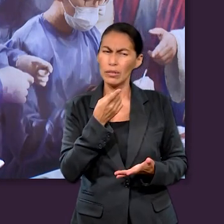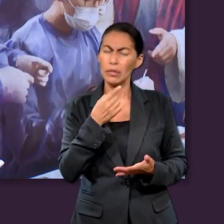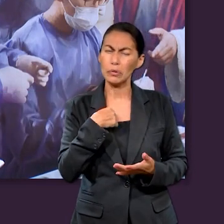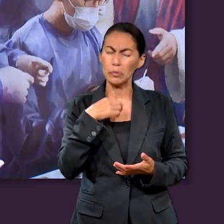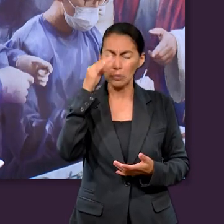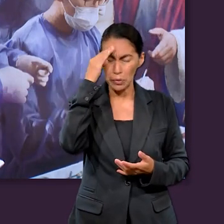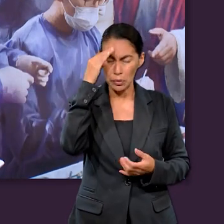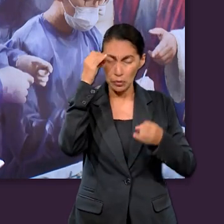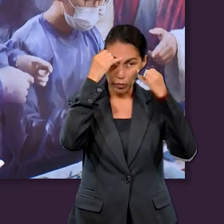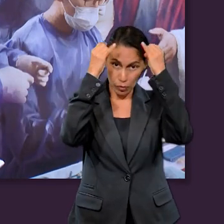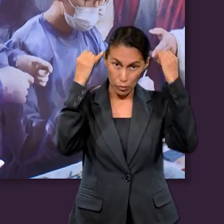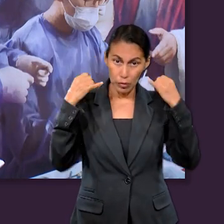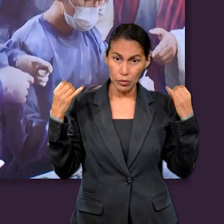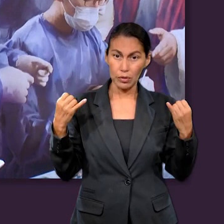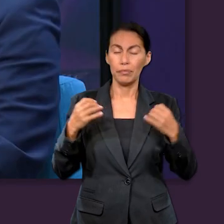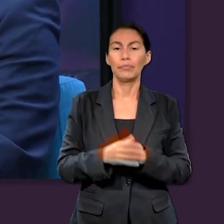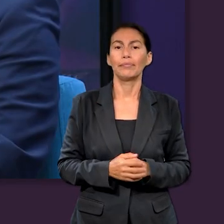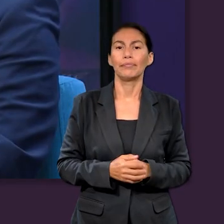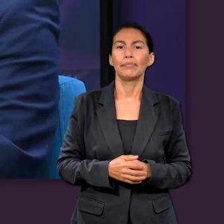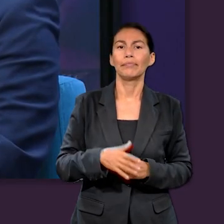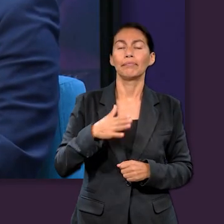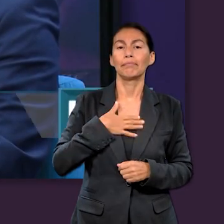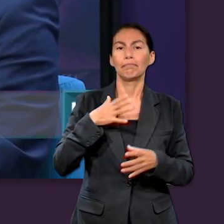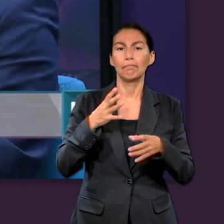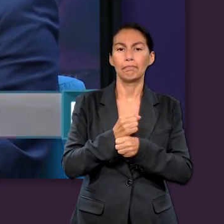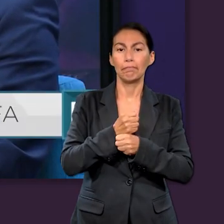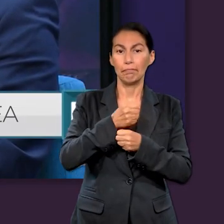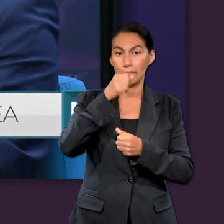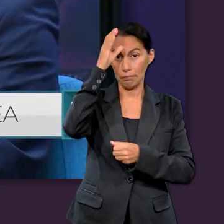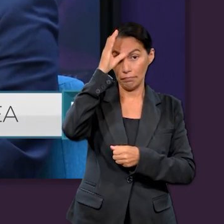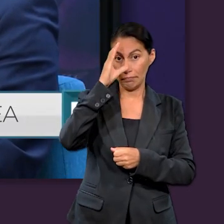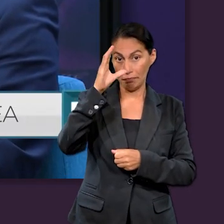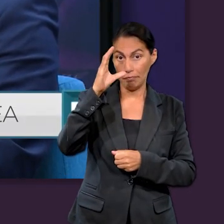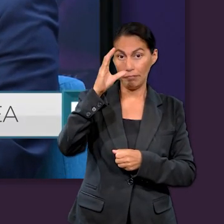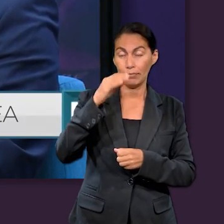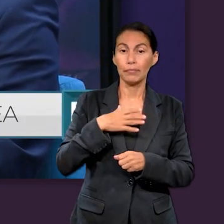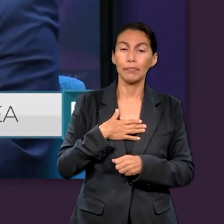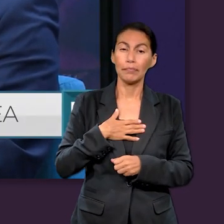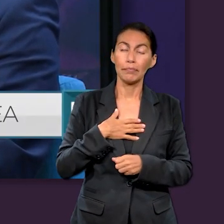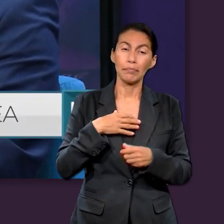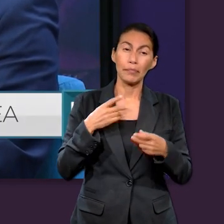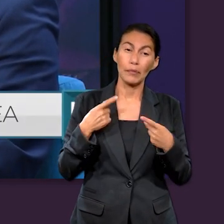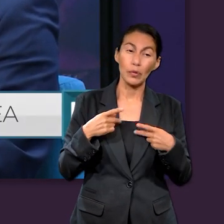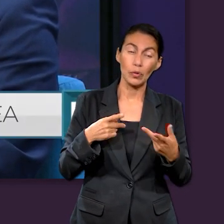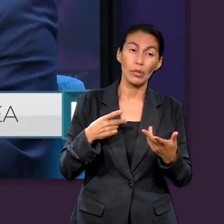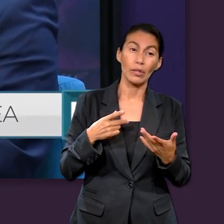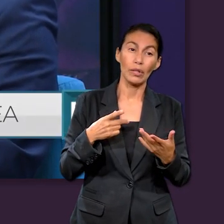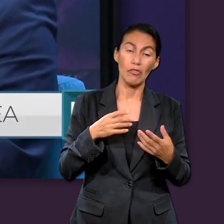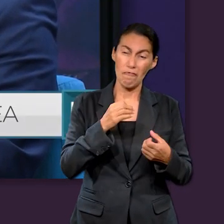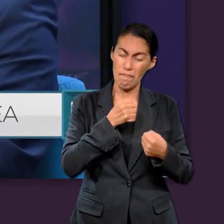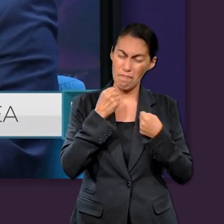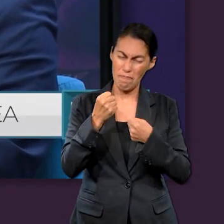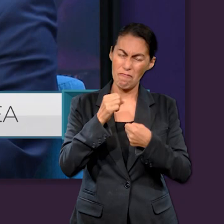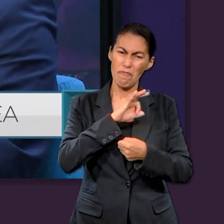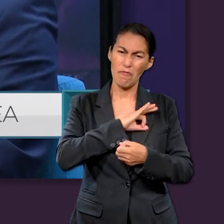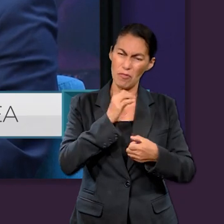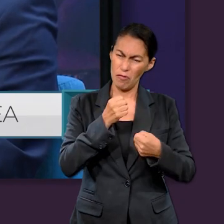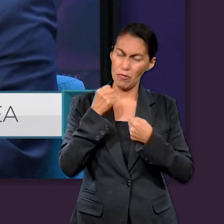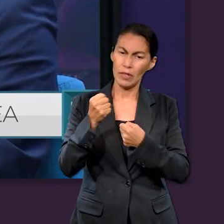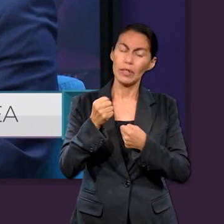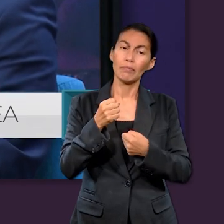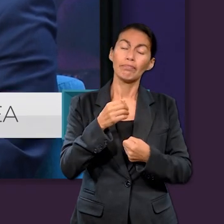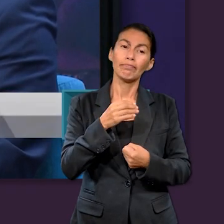de mencionar, para mí es José. Mi nombre es Ciprián, y mi personaje favorito del Antiguo